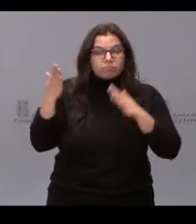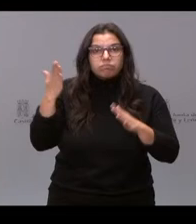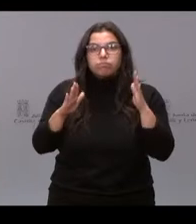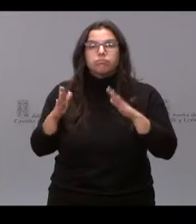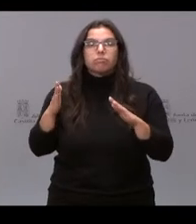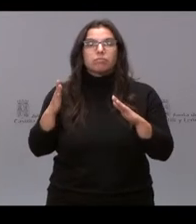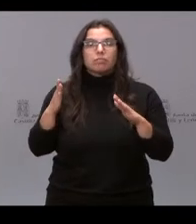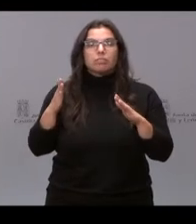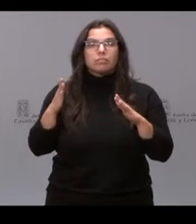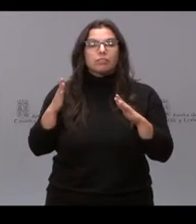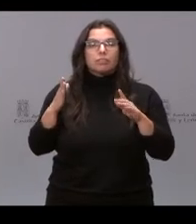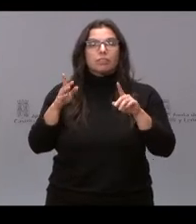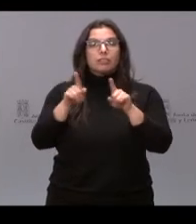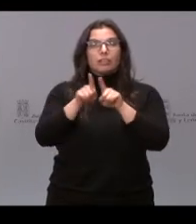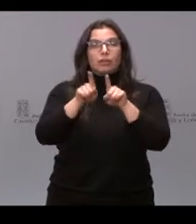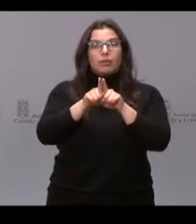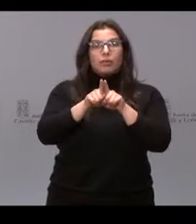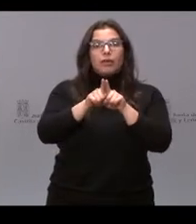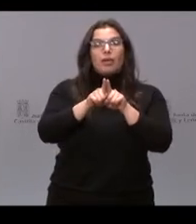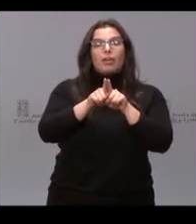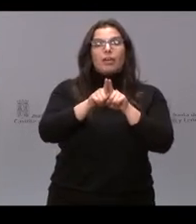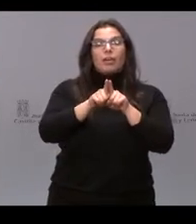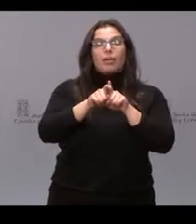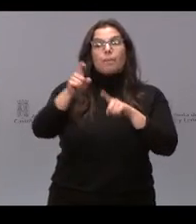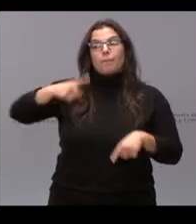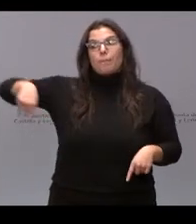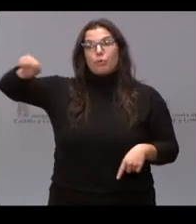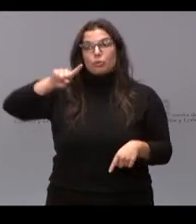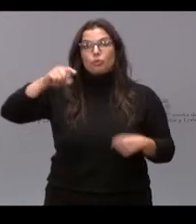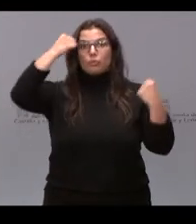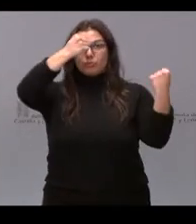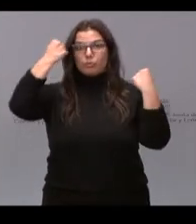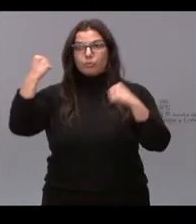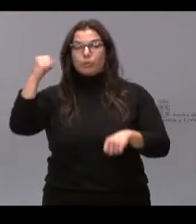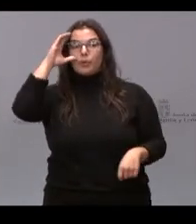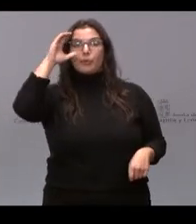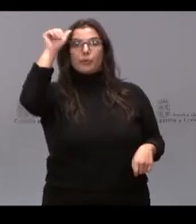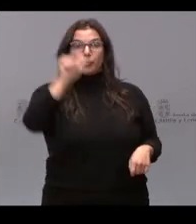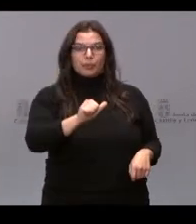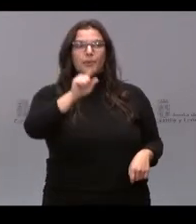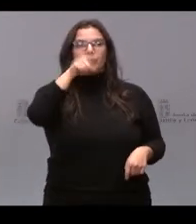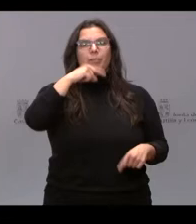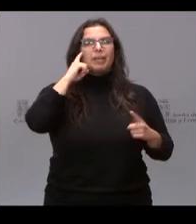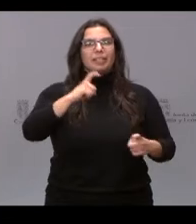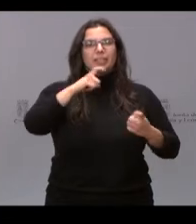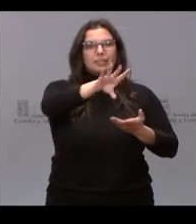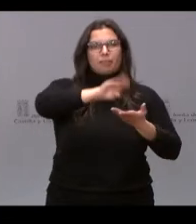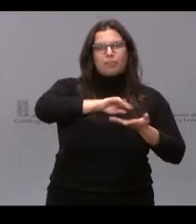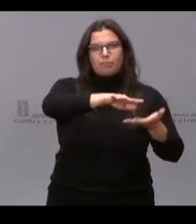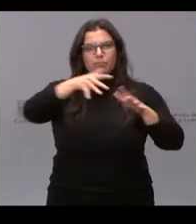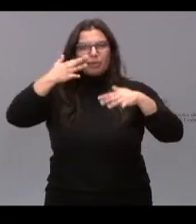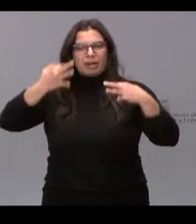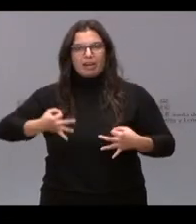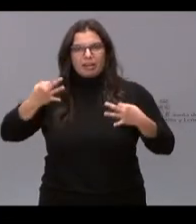que las escuchéis, sino que intentemos ponerlas en práctica. ¿Y qué creo que